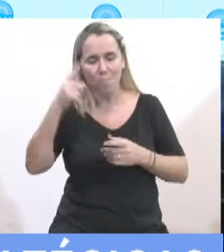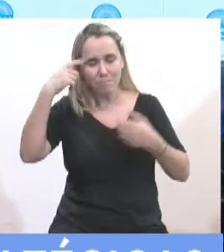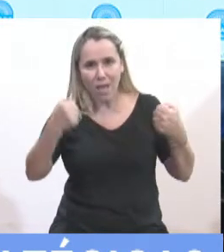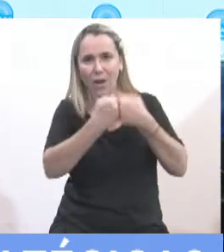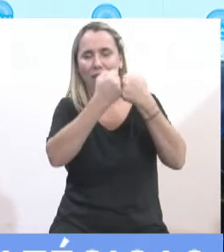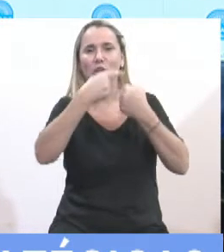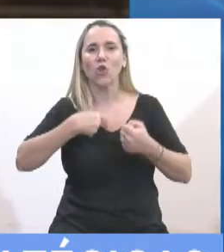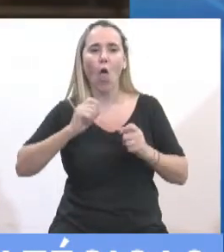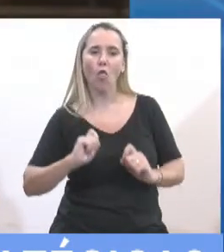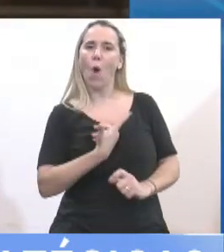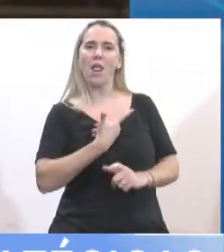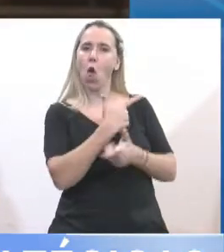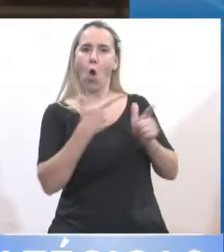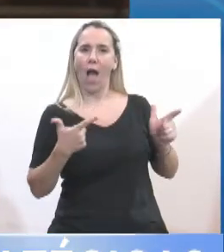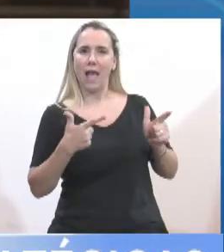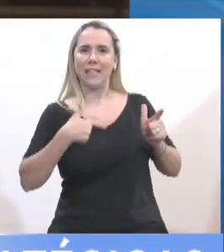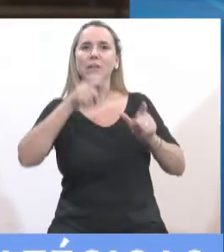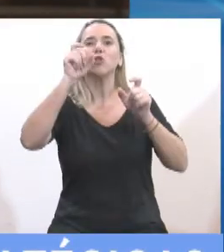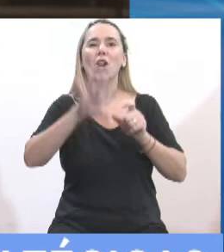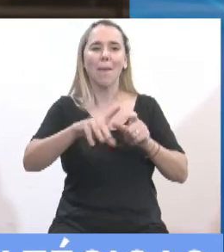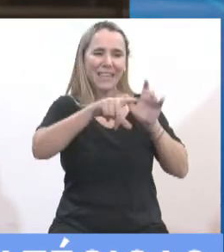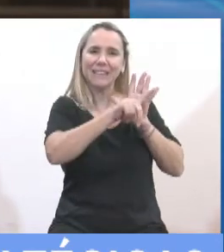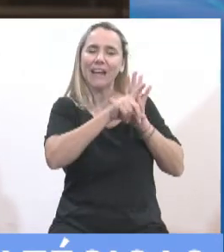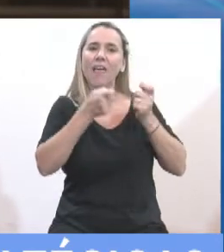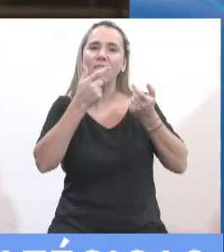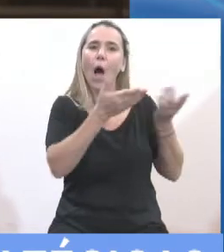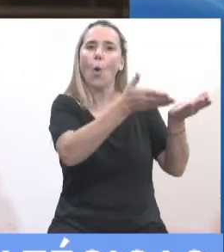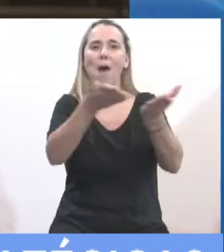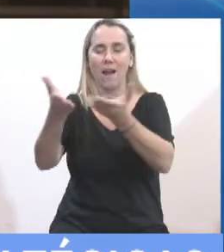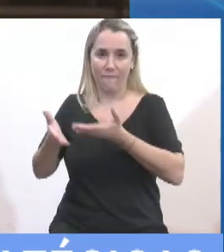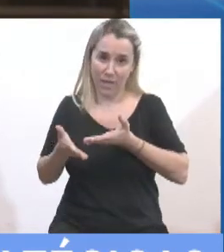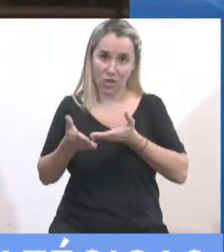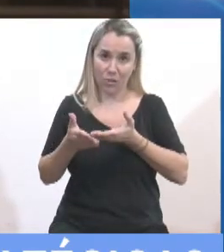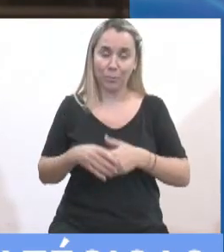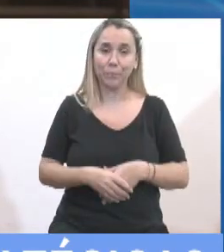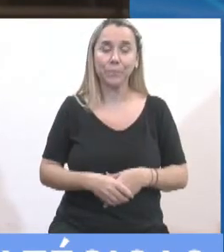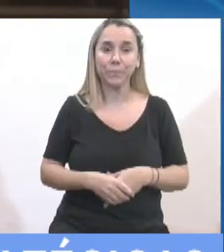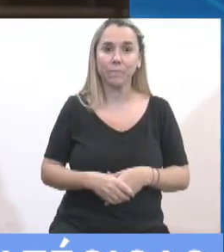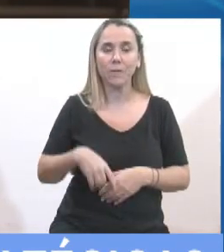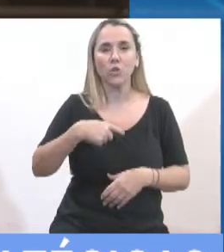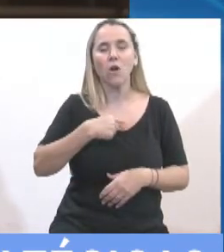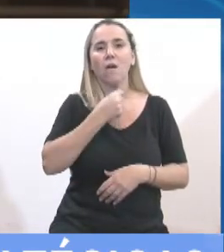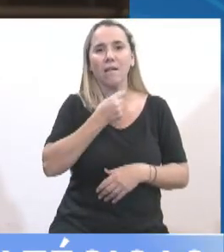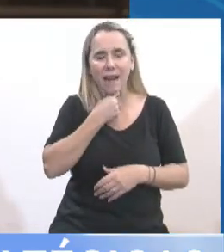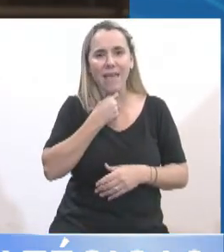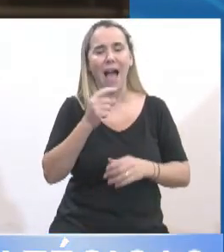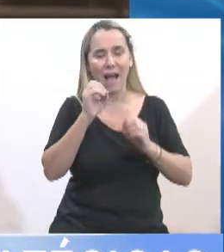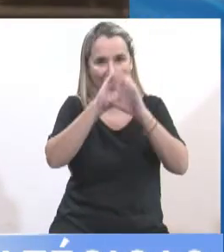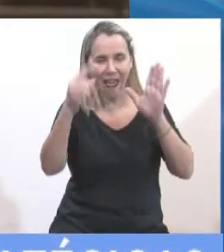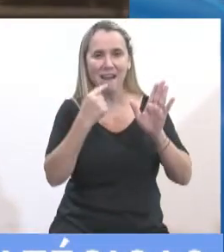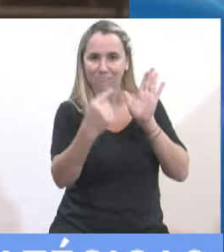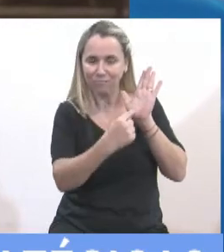beneficiarios. Y su actitud hace que esta ley vaya a tener muchos beneficiarios y quería especialmente destacarlo.